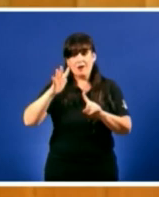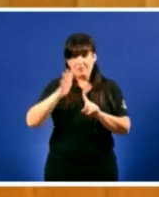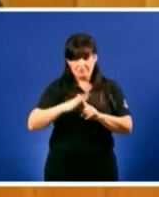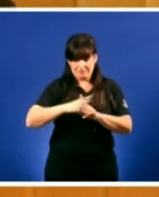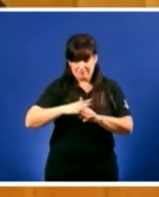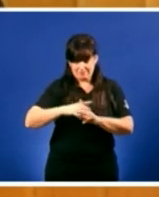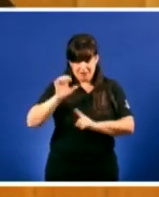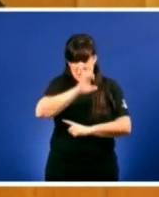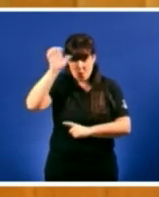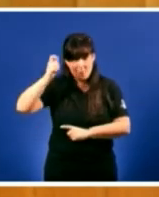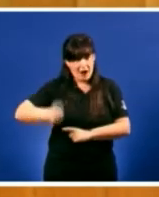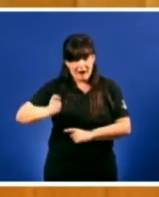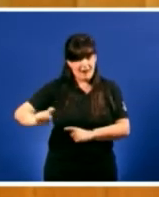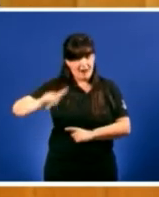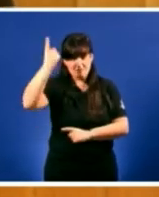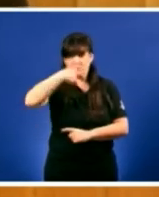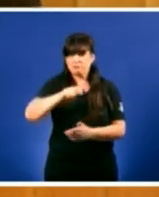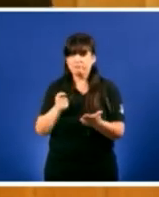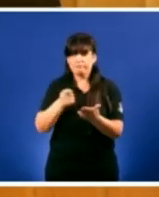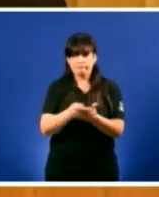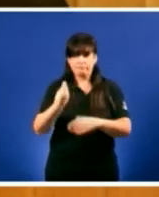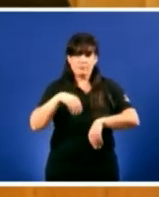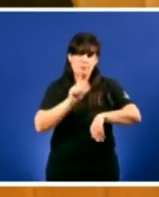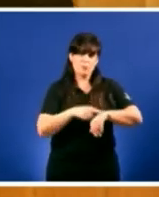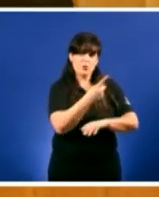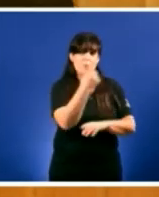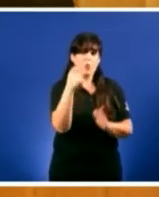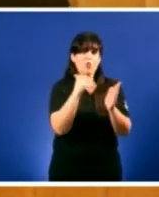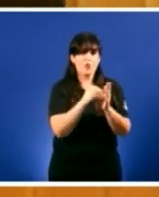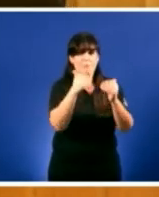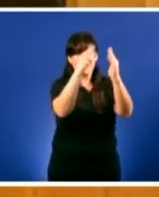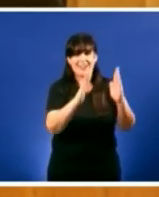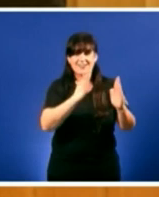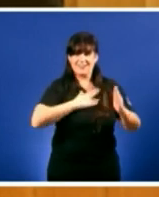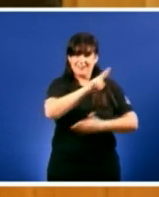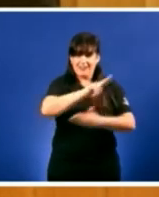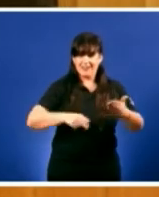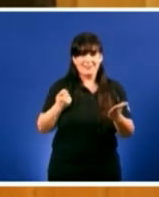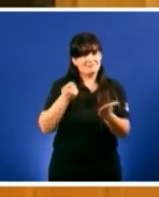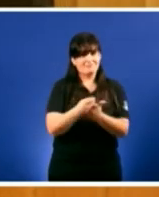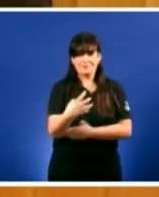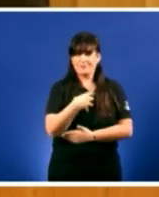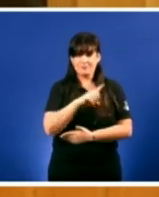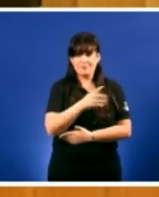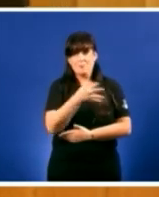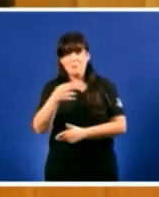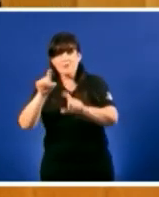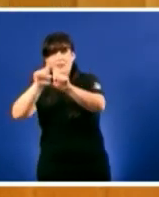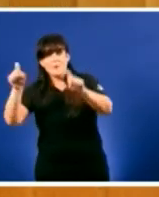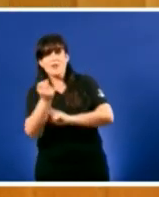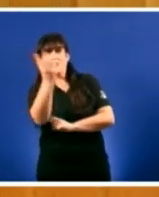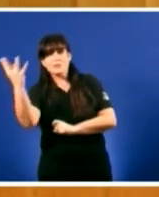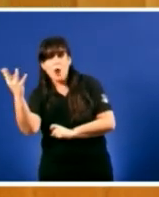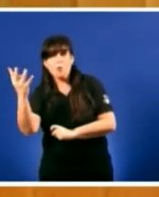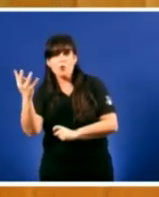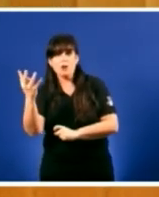Europa mentre case cem mil fogares galegos non poden pagar a luz e hai empresas que poden pechar por non poder asumir